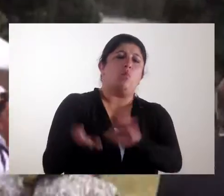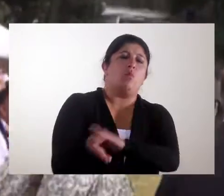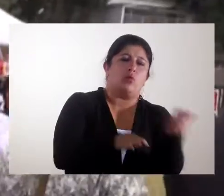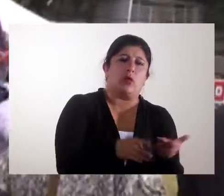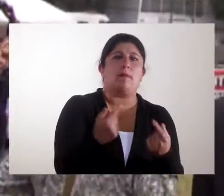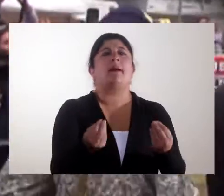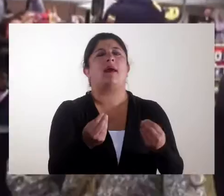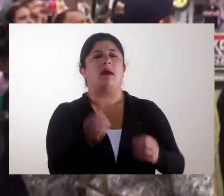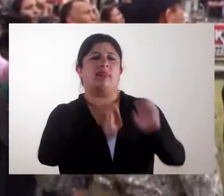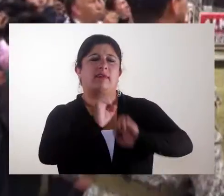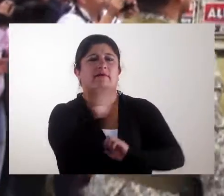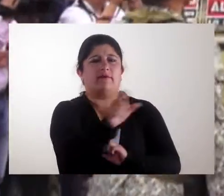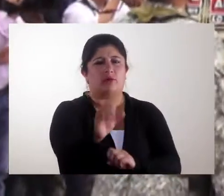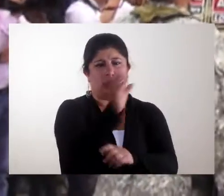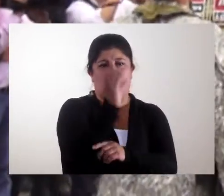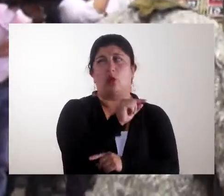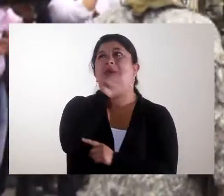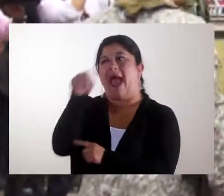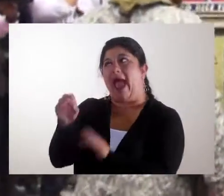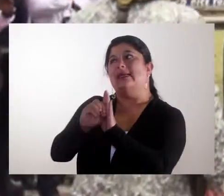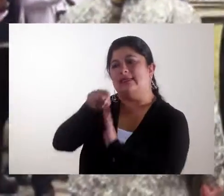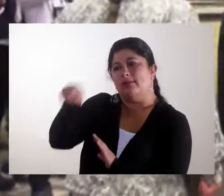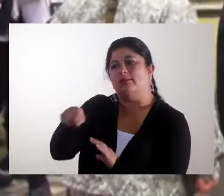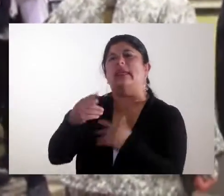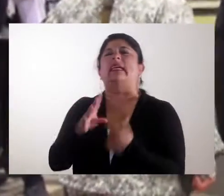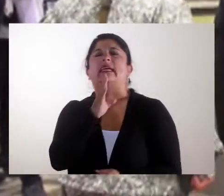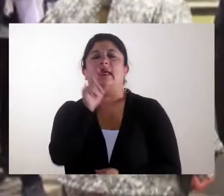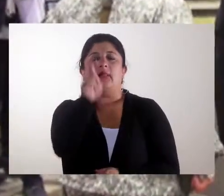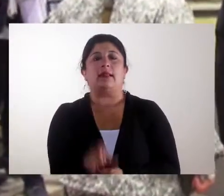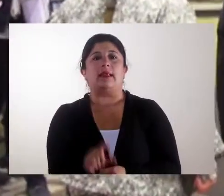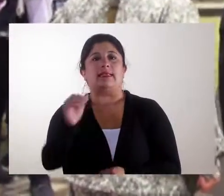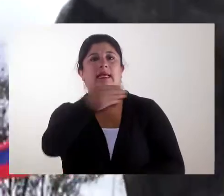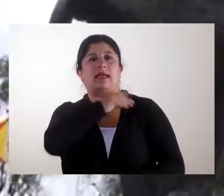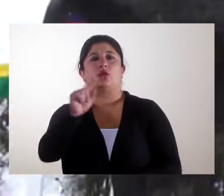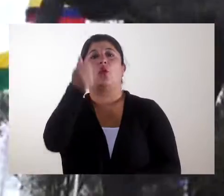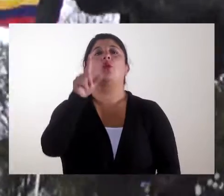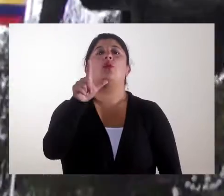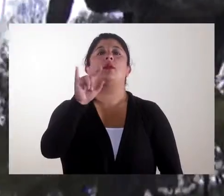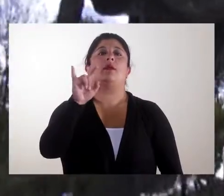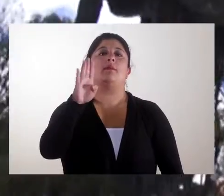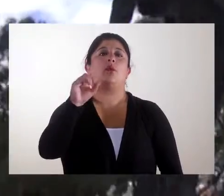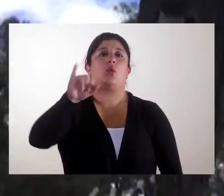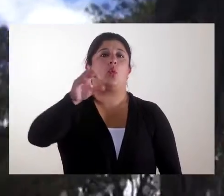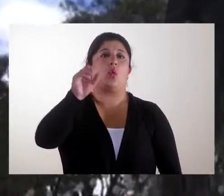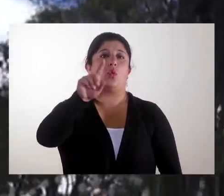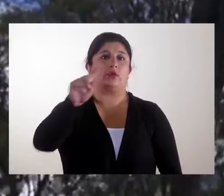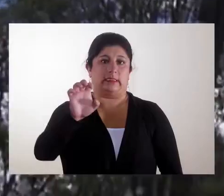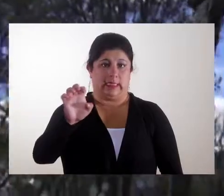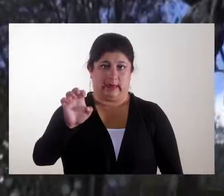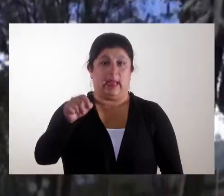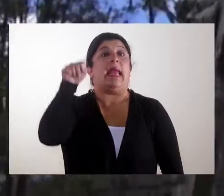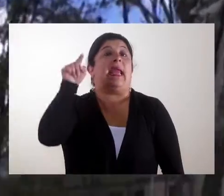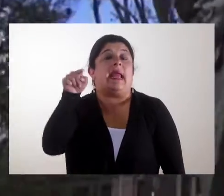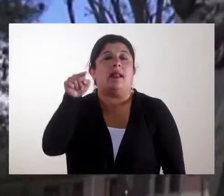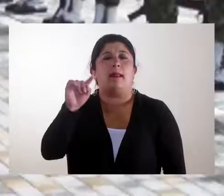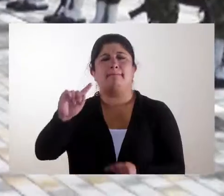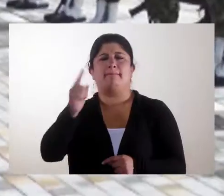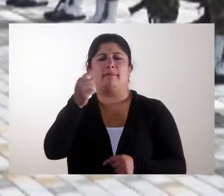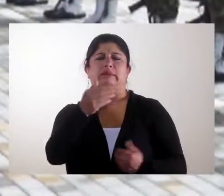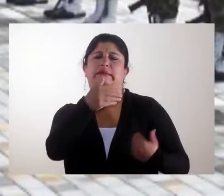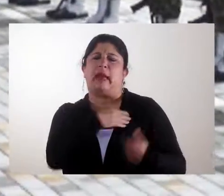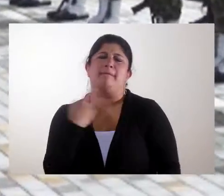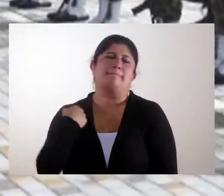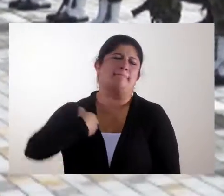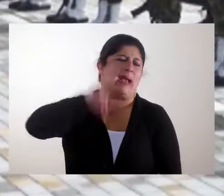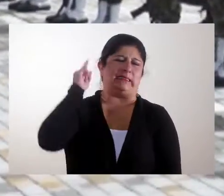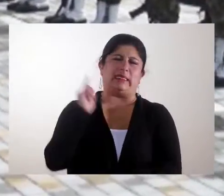monumento tríptico, que tiene como objetivo darle un importante lugar a las víctimas que han dado su vida por la seguridad de los colombianos, en la